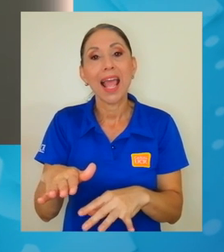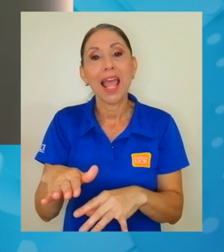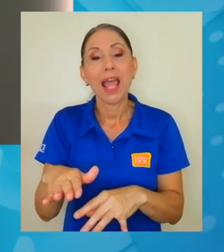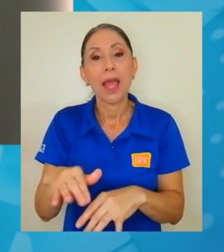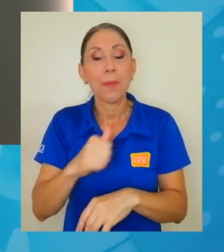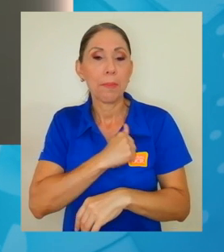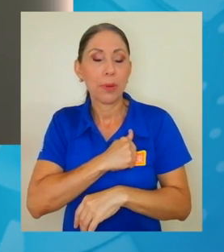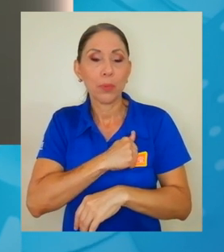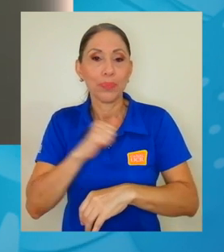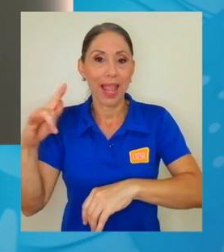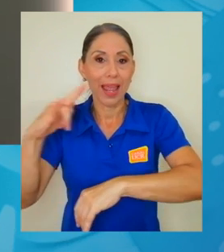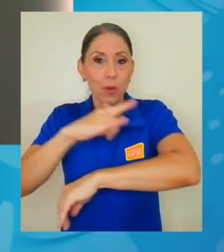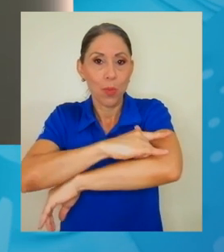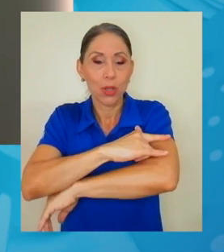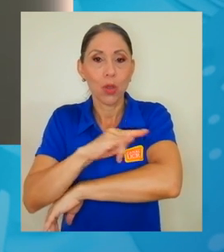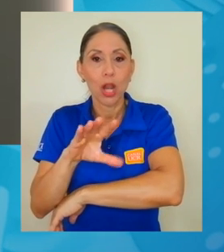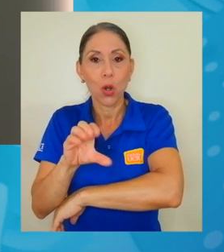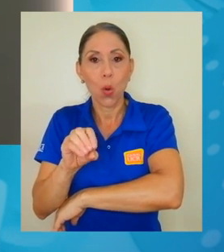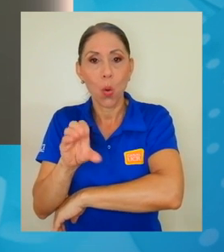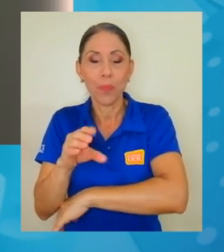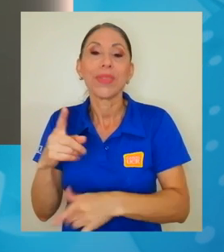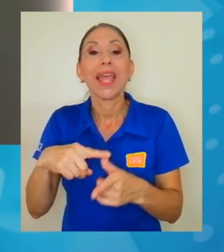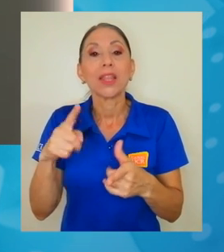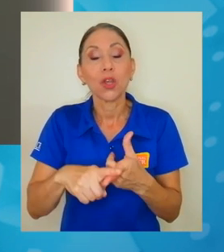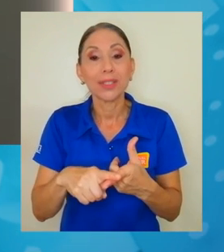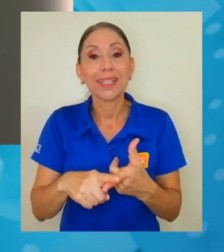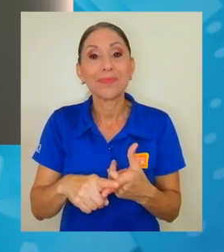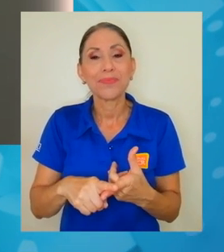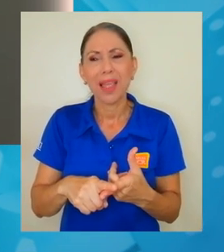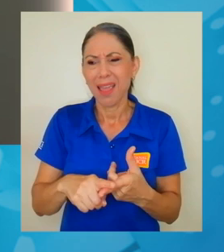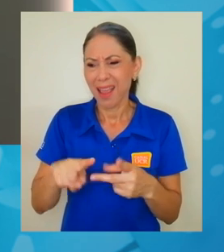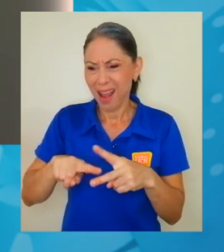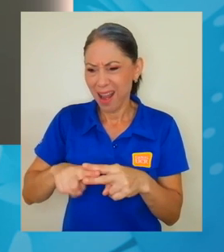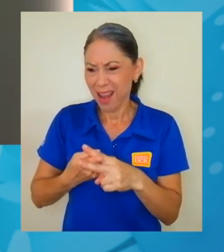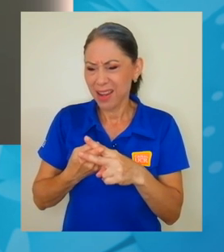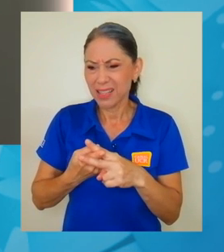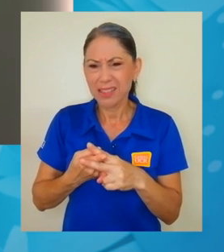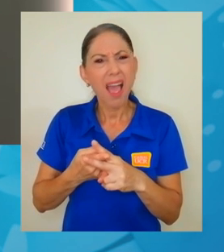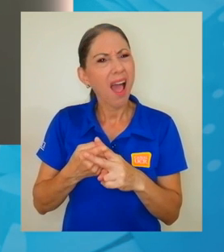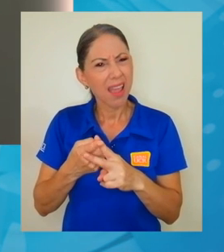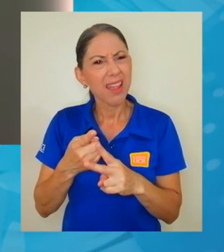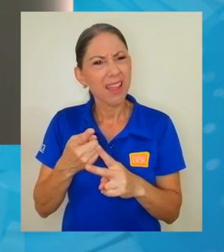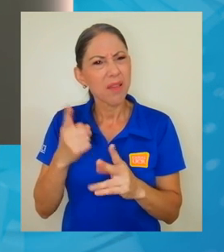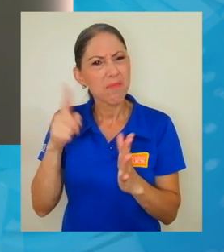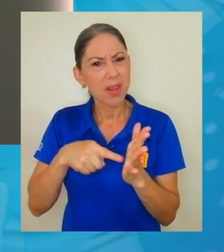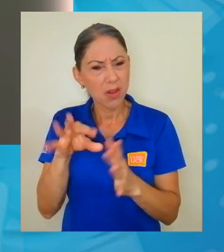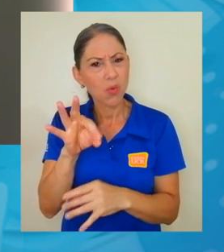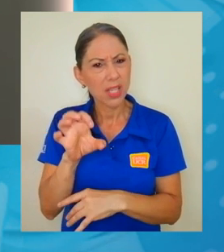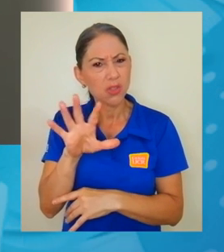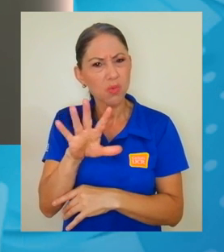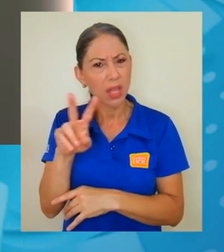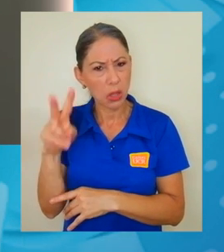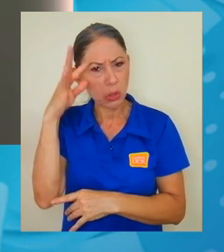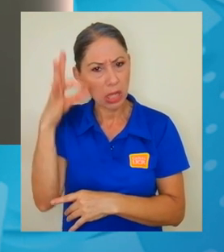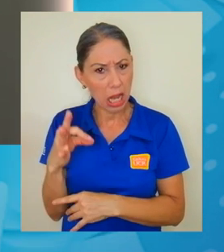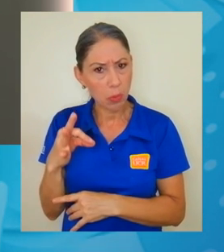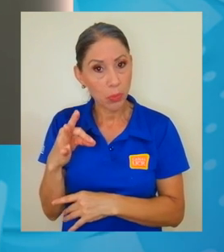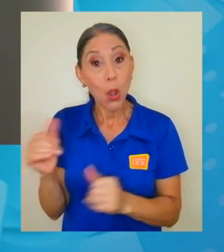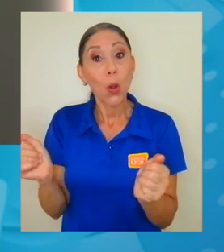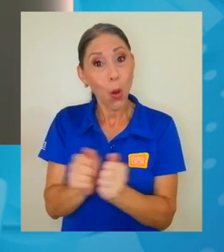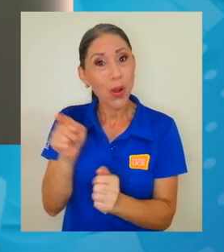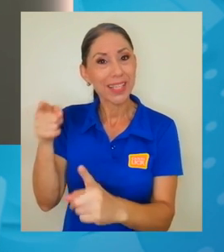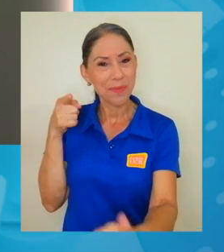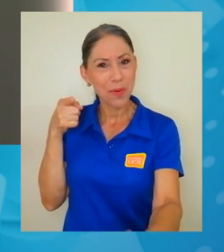trayectoria en el año 52, creo, y este, nace con ese propósito dentro de la escuela